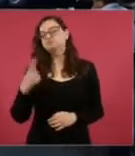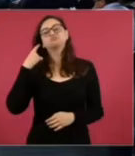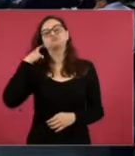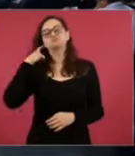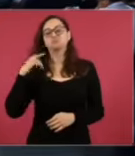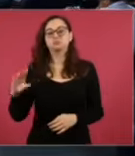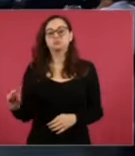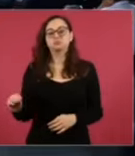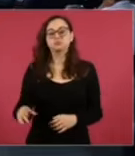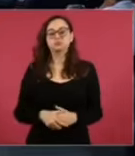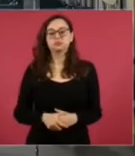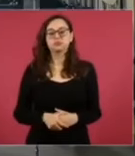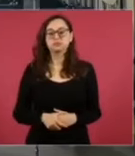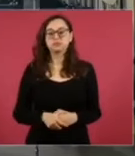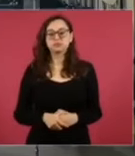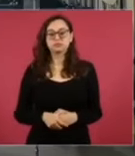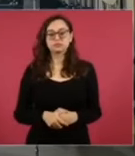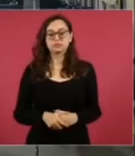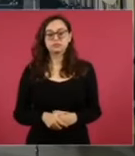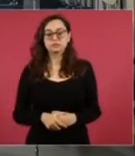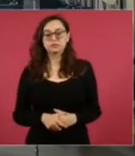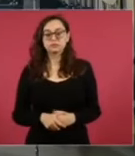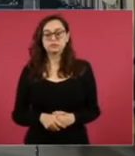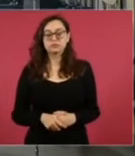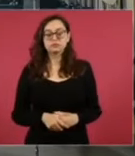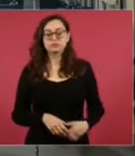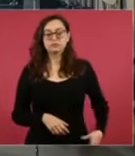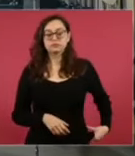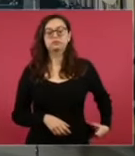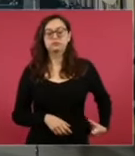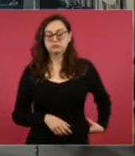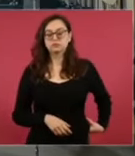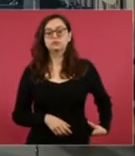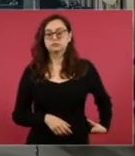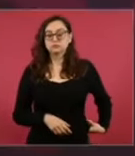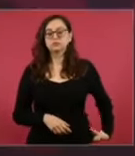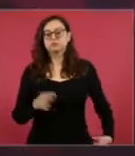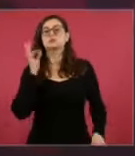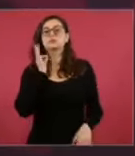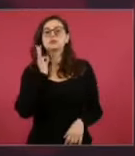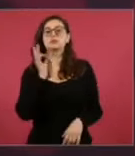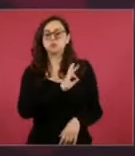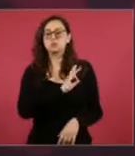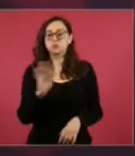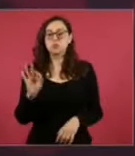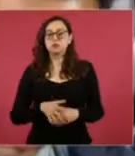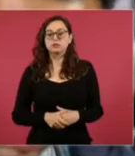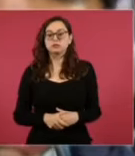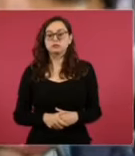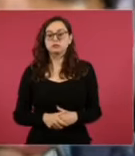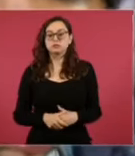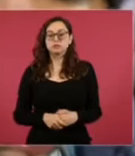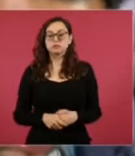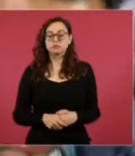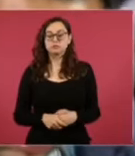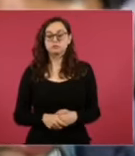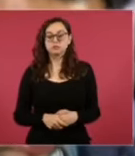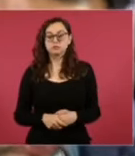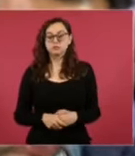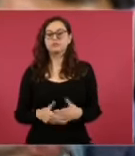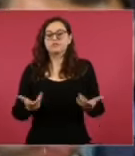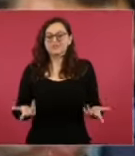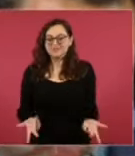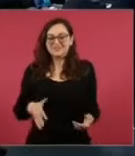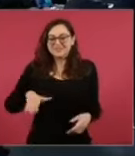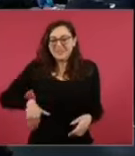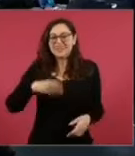en coger el presidente si es ratificado en las autoridades policiales? Sí, lo puede hacer la Fiscalía. ¿Por qué no se procedió hasta ahora? ¿No había una ratificación? Por lo que